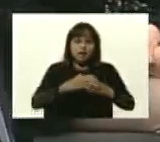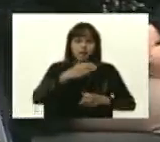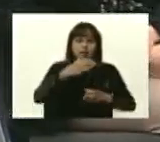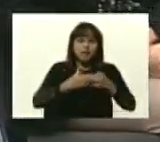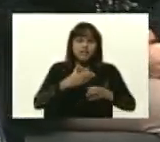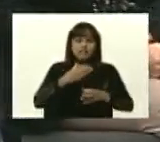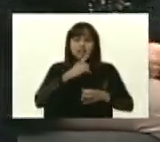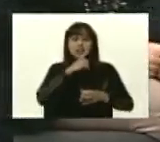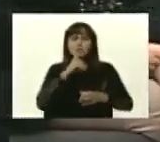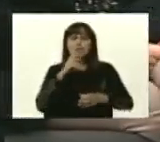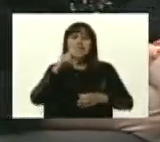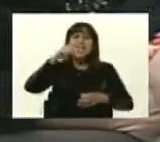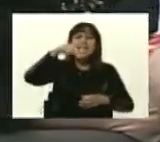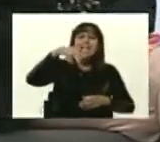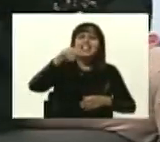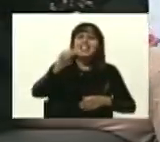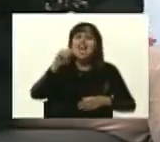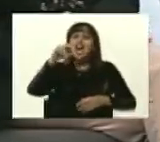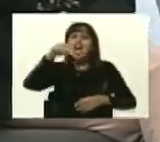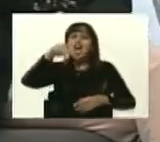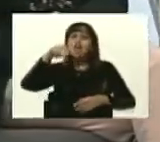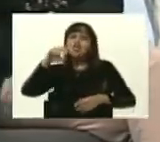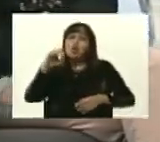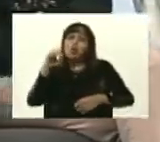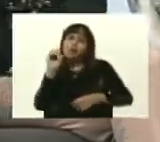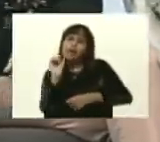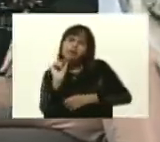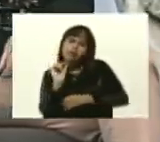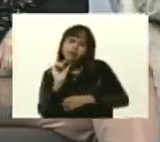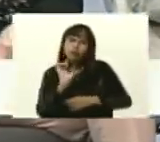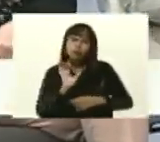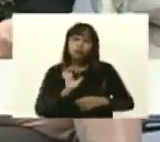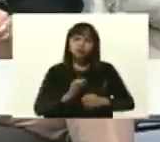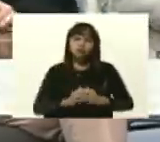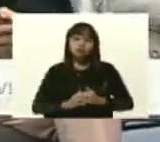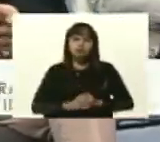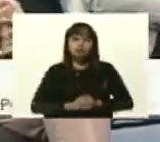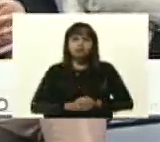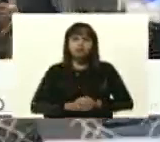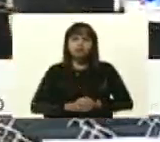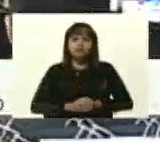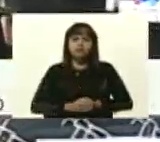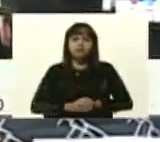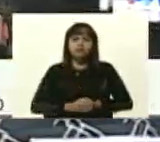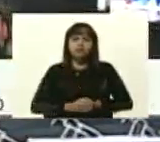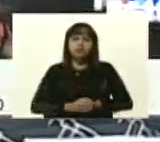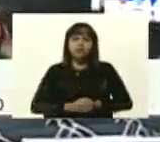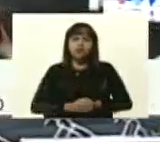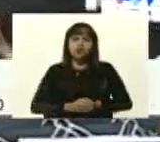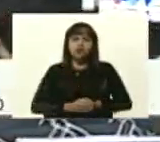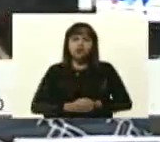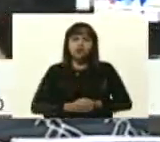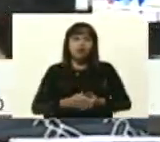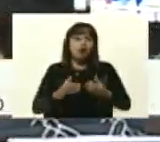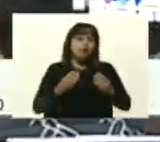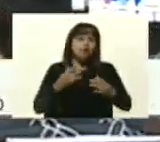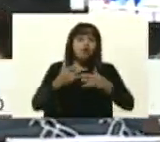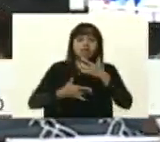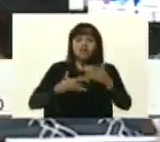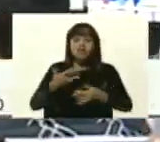nanopartículas, con gran actividad antiviral y